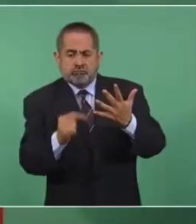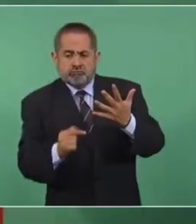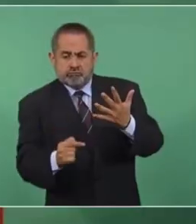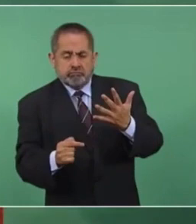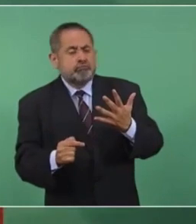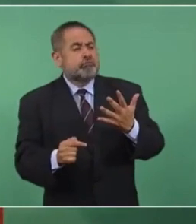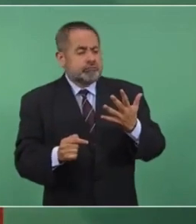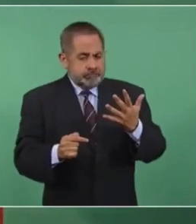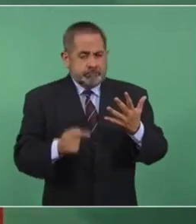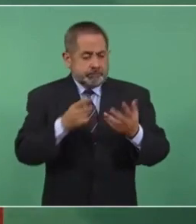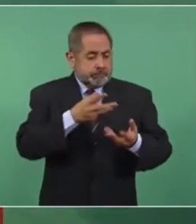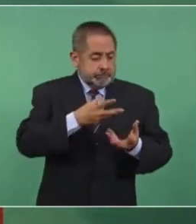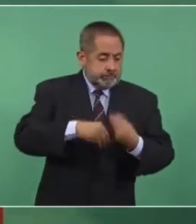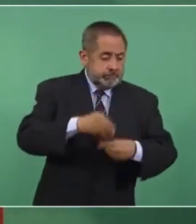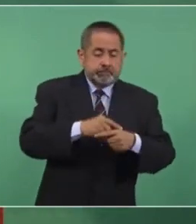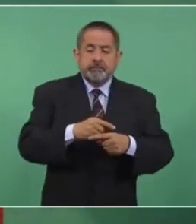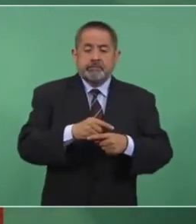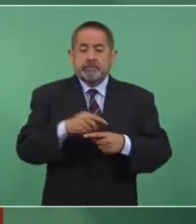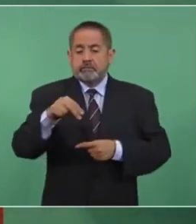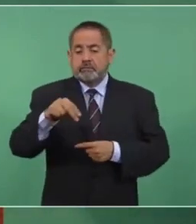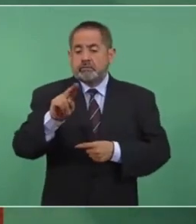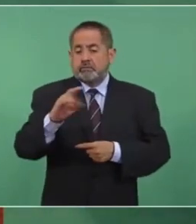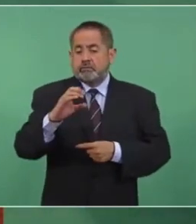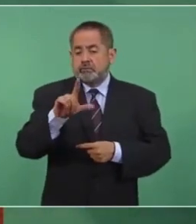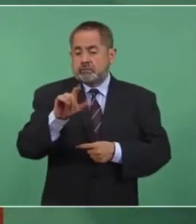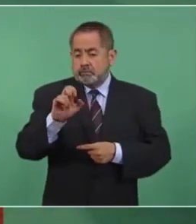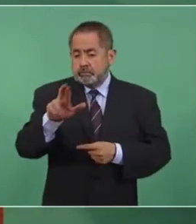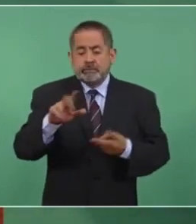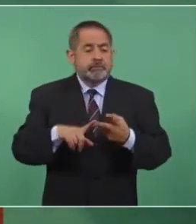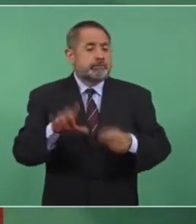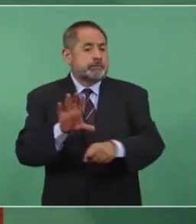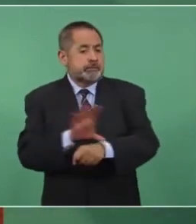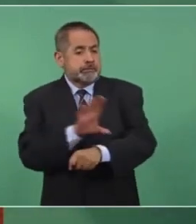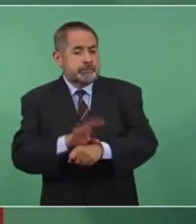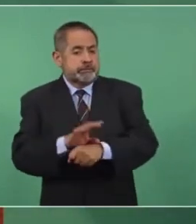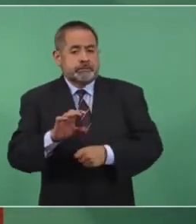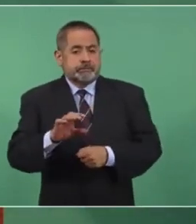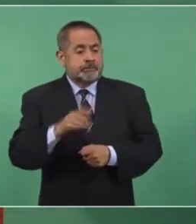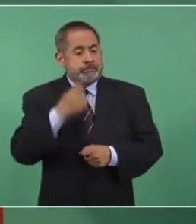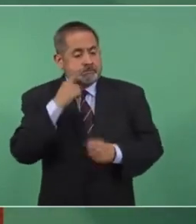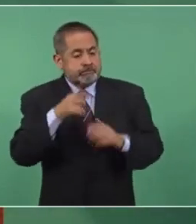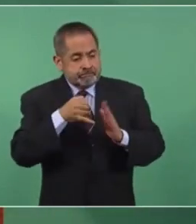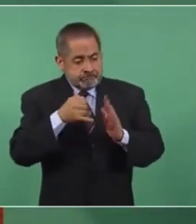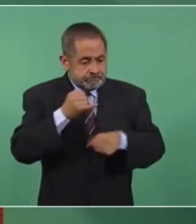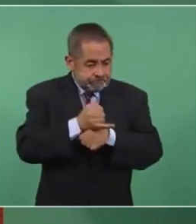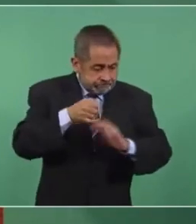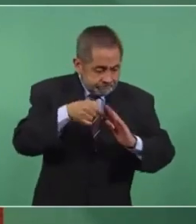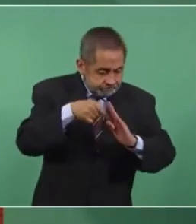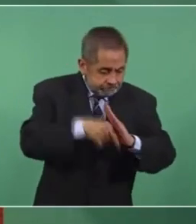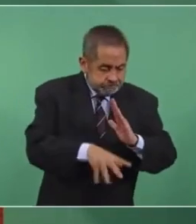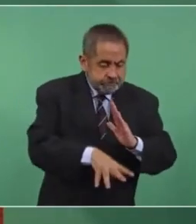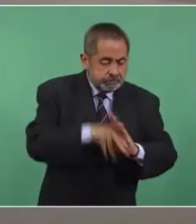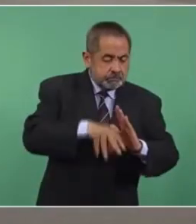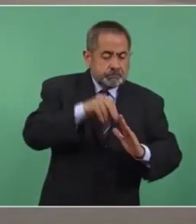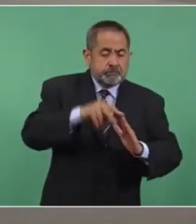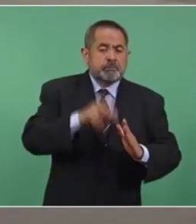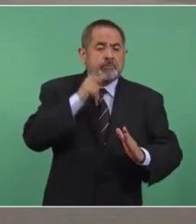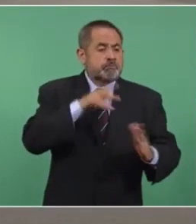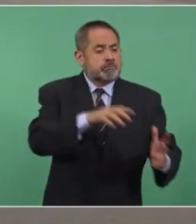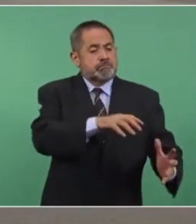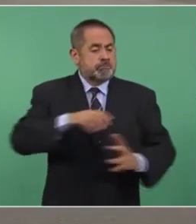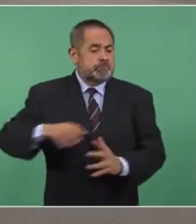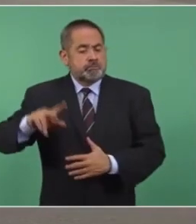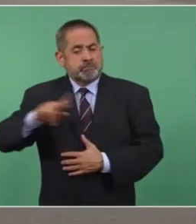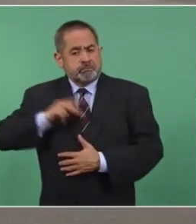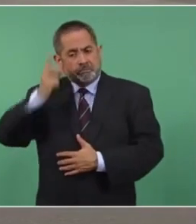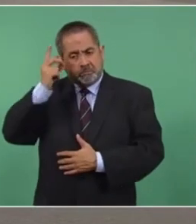generación de energía nuclear, electricidad y la exploración y extracción del petróleo. También